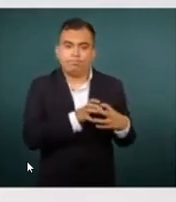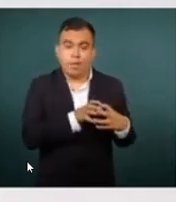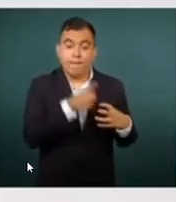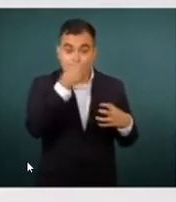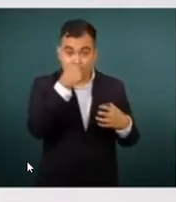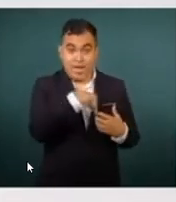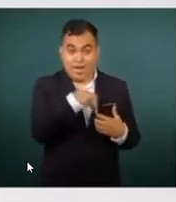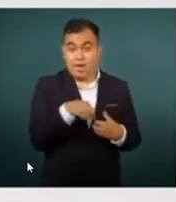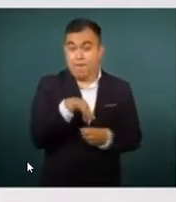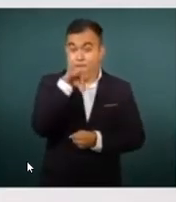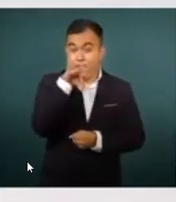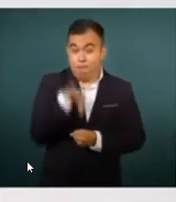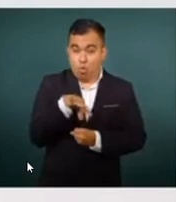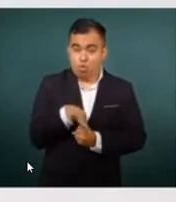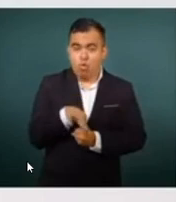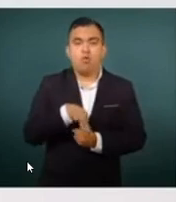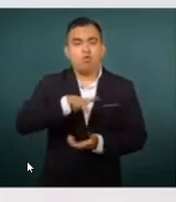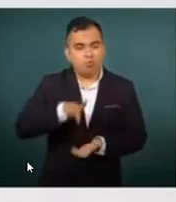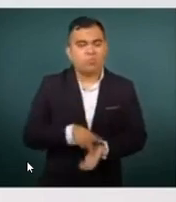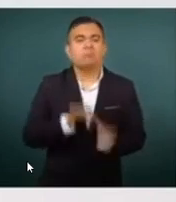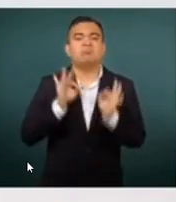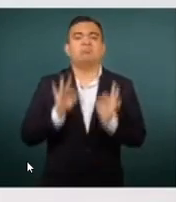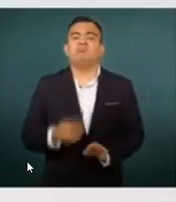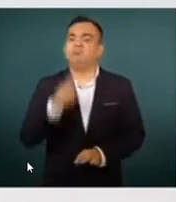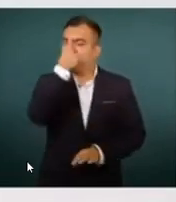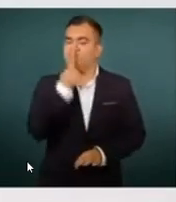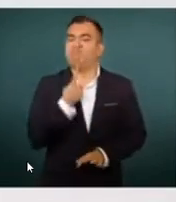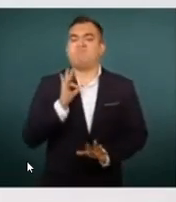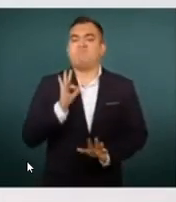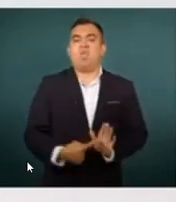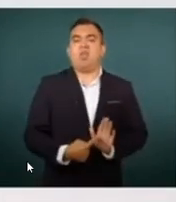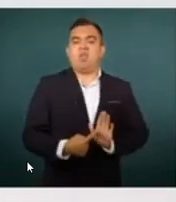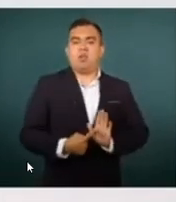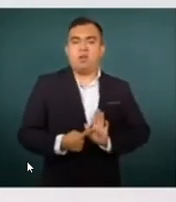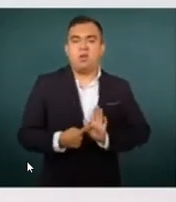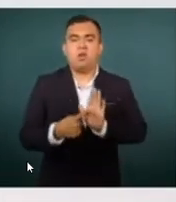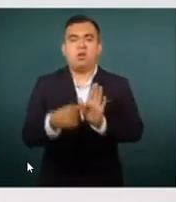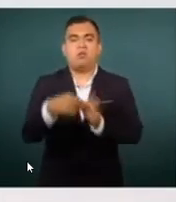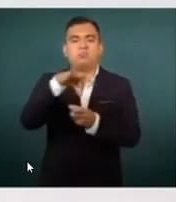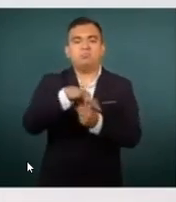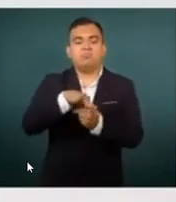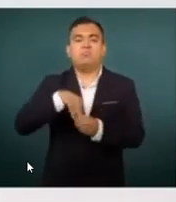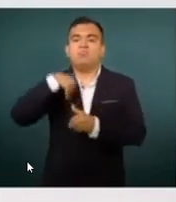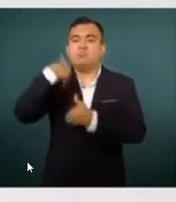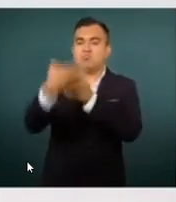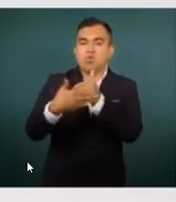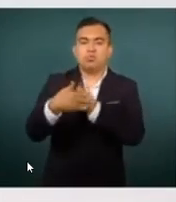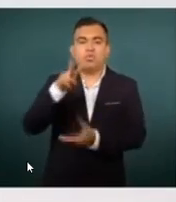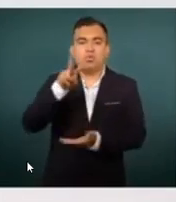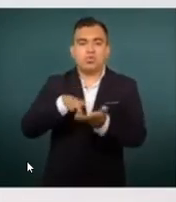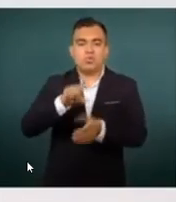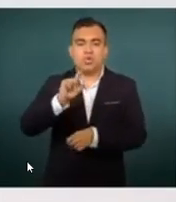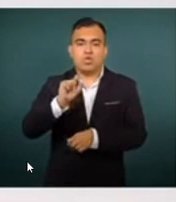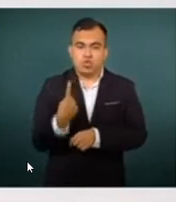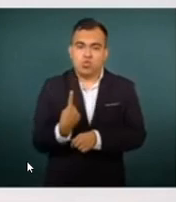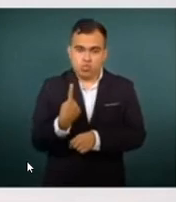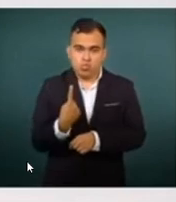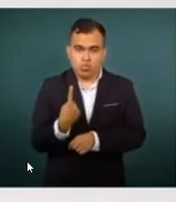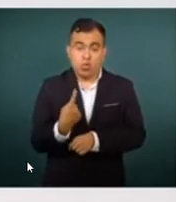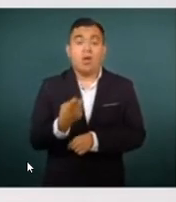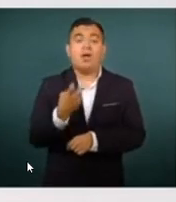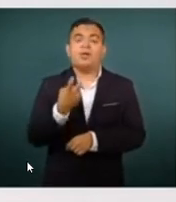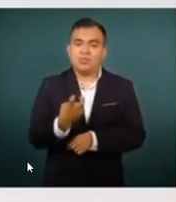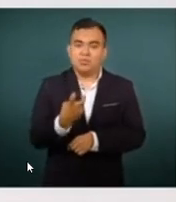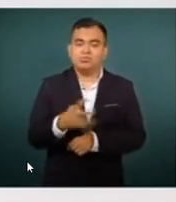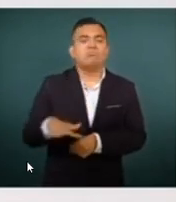popular, restablezca el verdadero rostro de la pluralidad ciudadana en las elecciones parlamentarias del 2021. Es necesario que esta